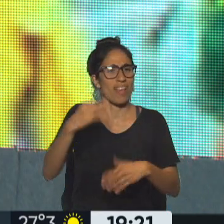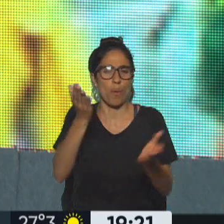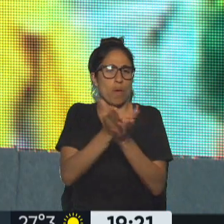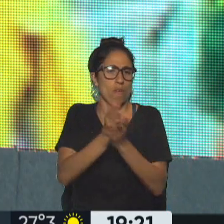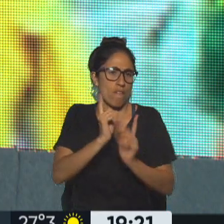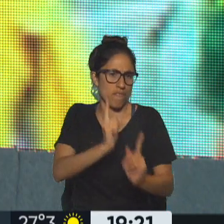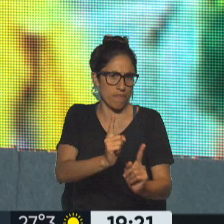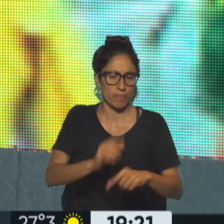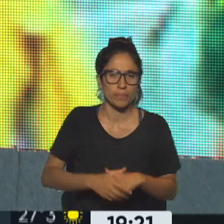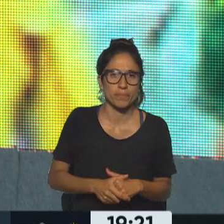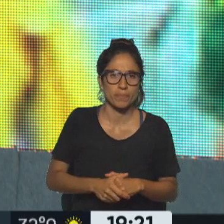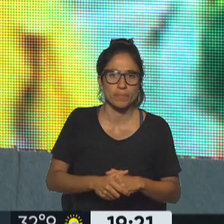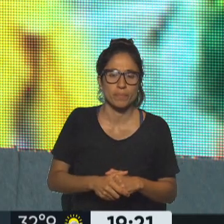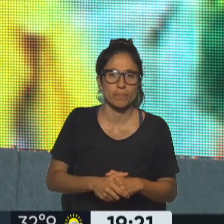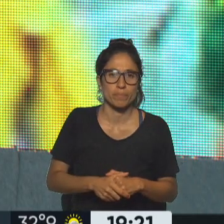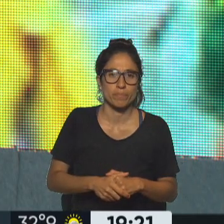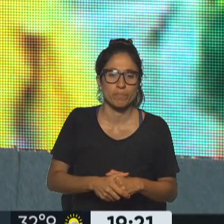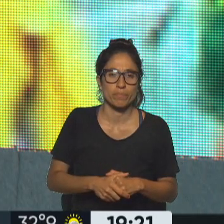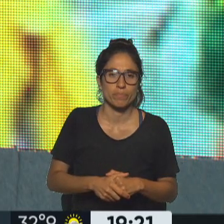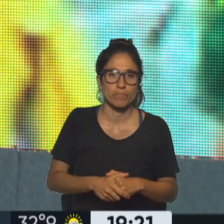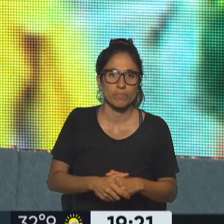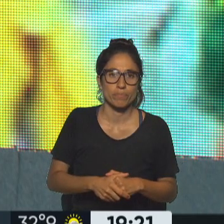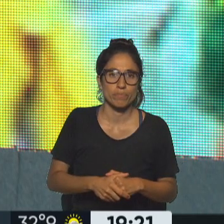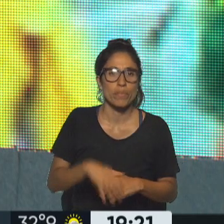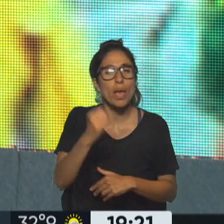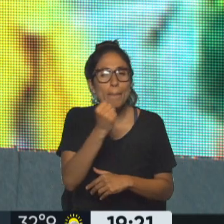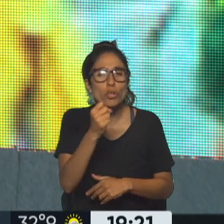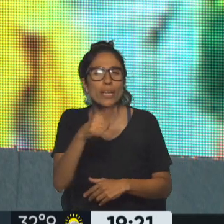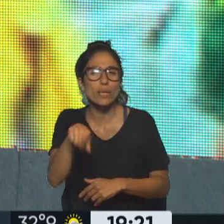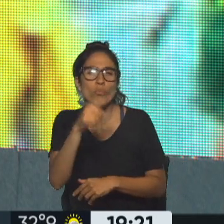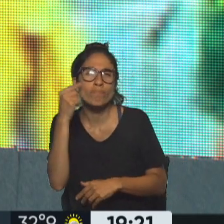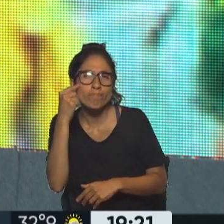que estás en casa no tenés por qué saber Brasil es una ciudad